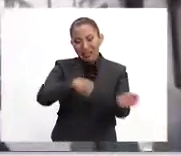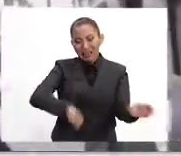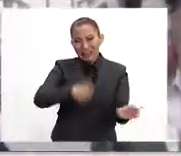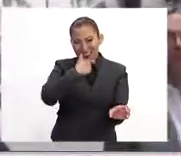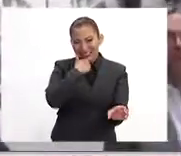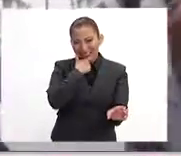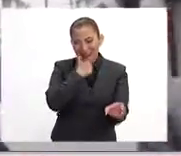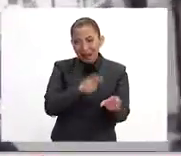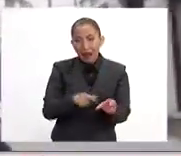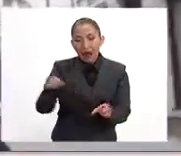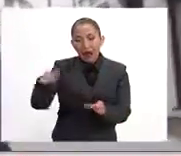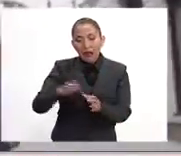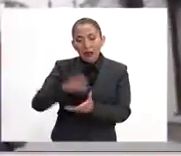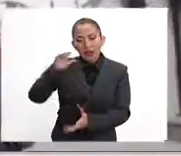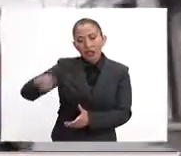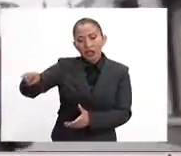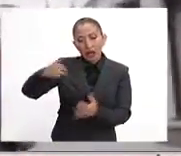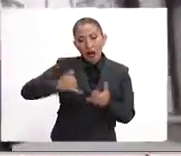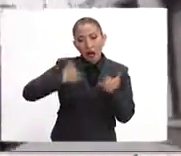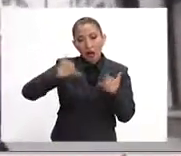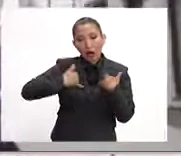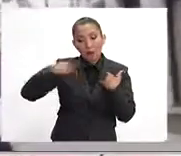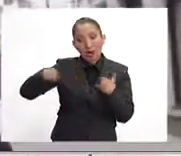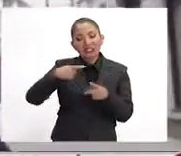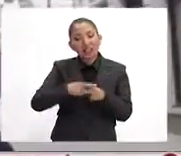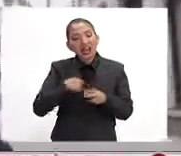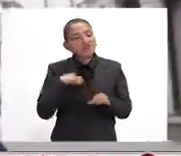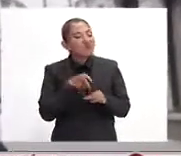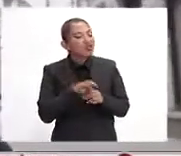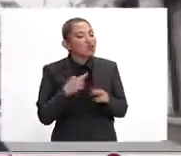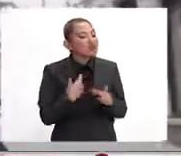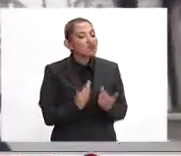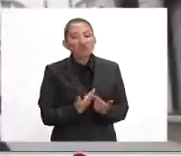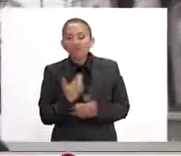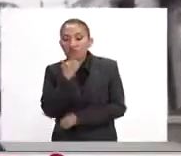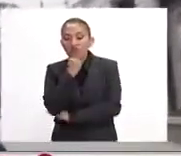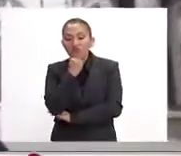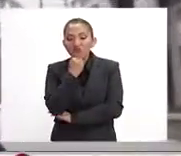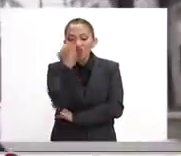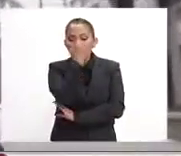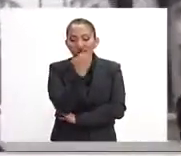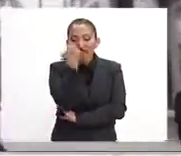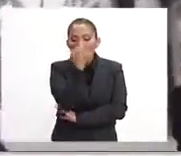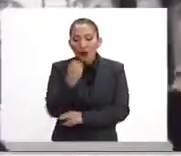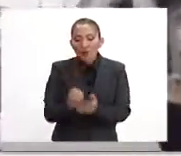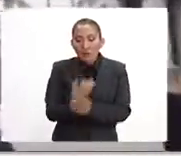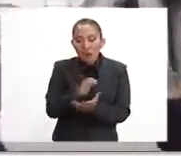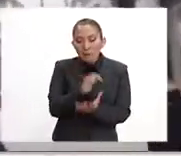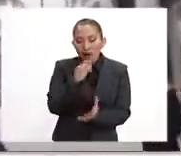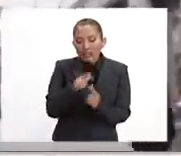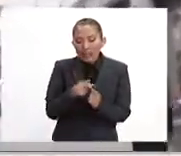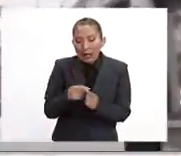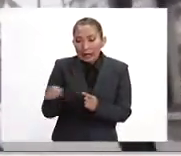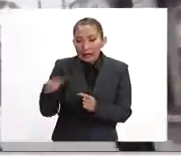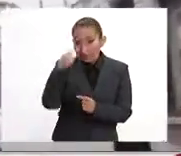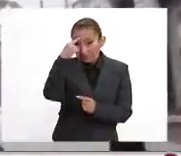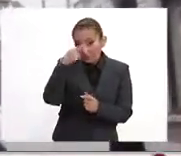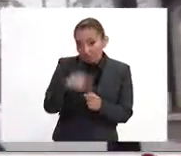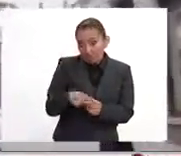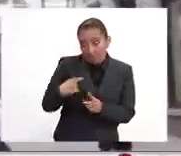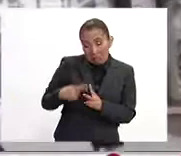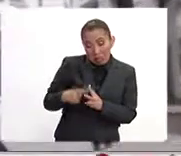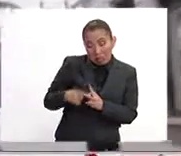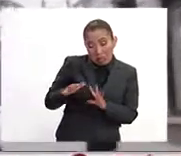tienen la decisión para a quién darle su voto, es decir, quiénes pueden ser las nuevas mayorías, se estima que